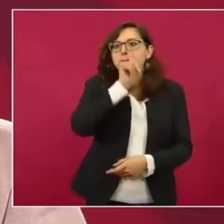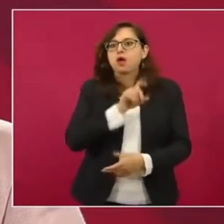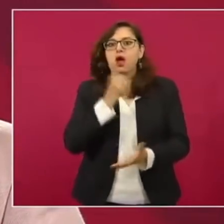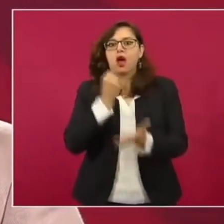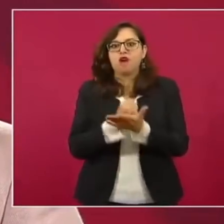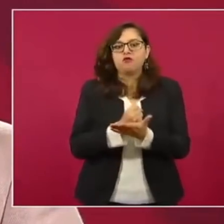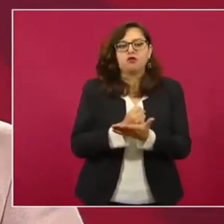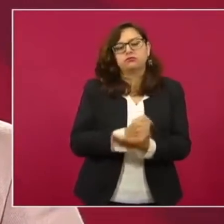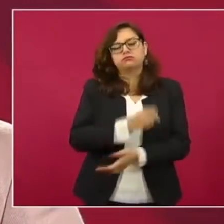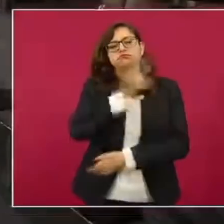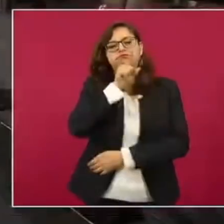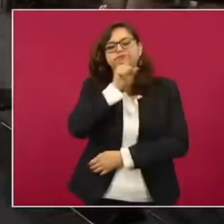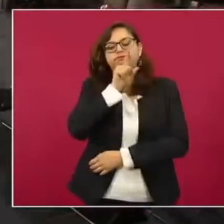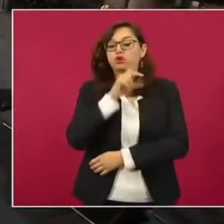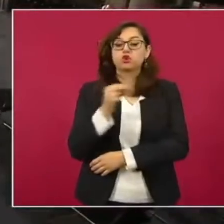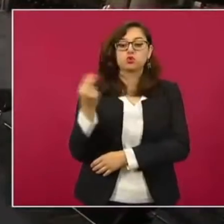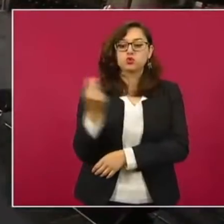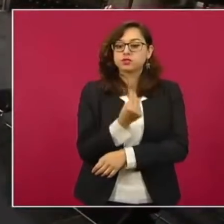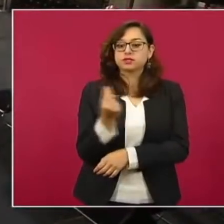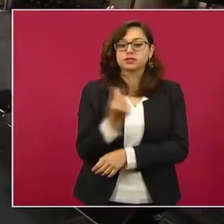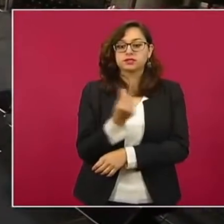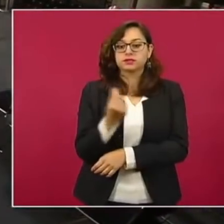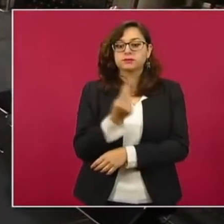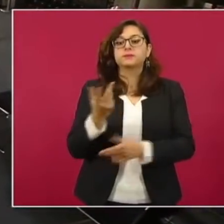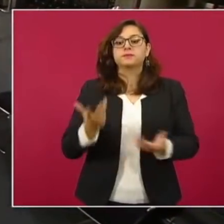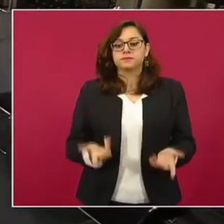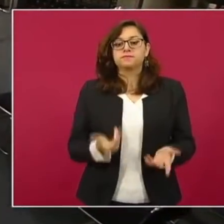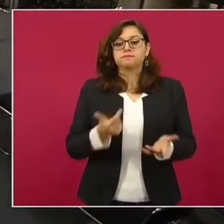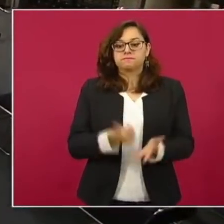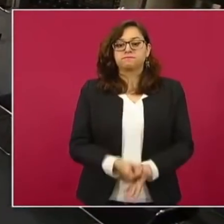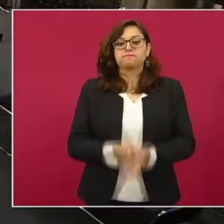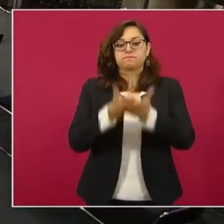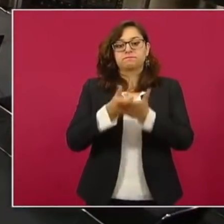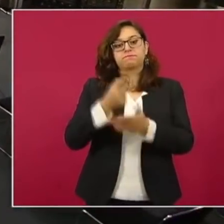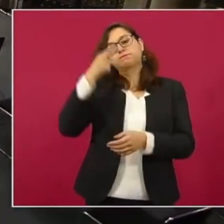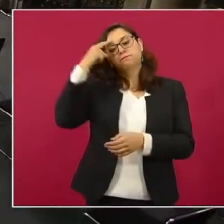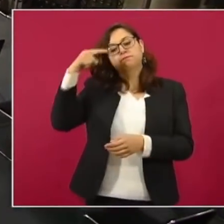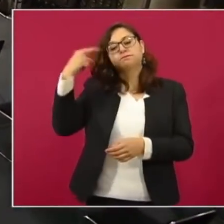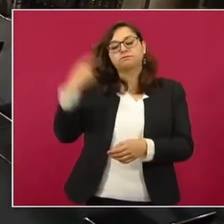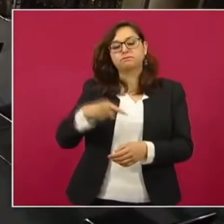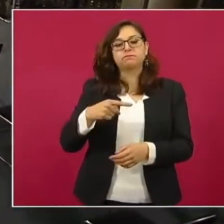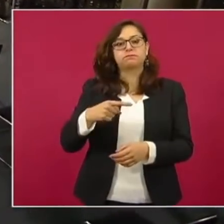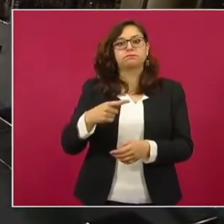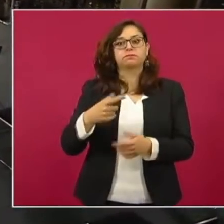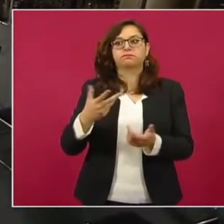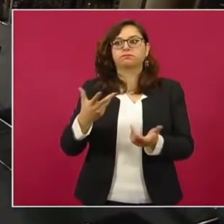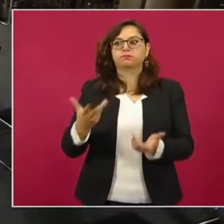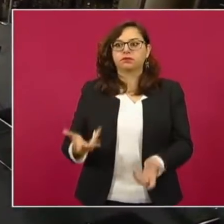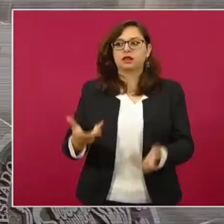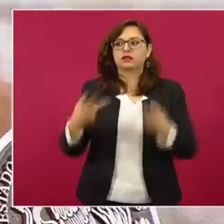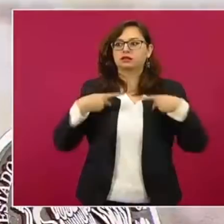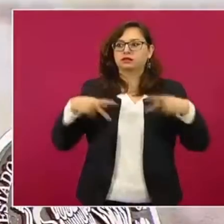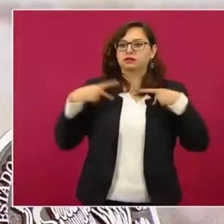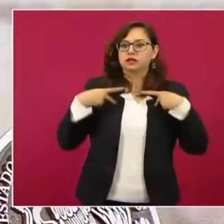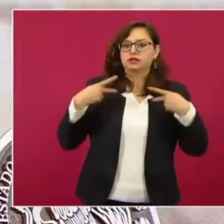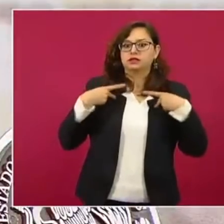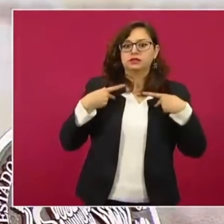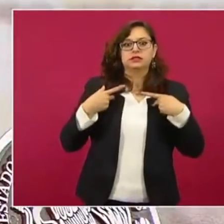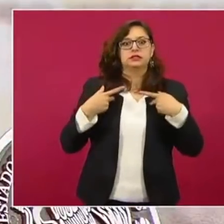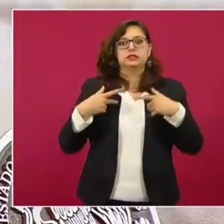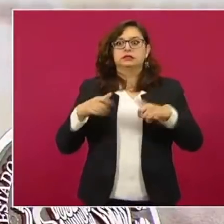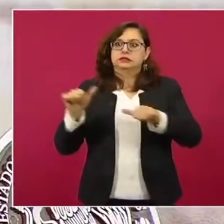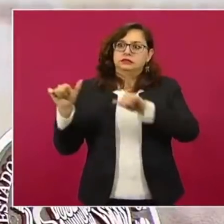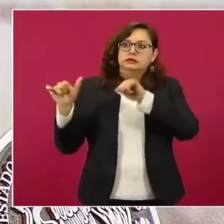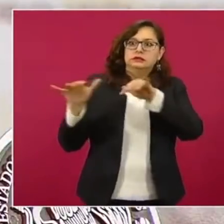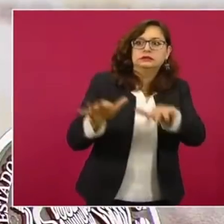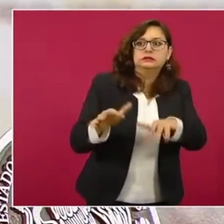y esto nos ayuda a que no existan este cúmulo de gente que está tratando de